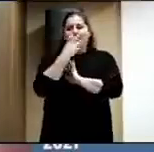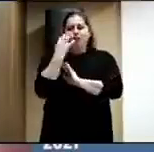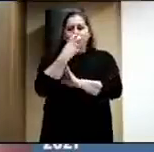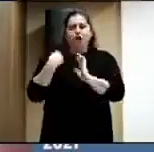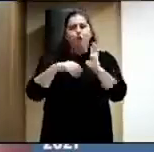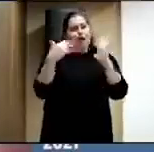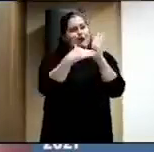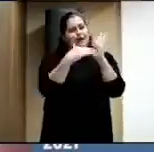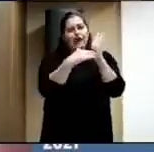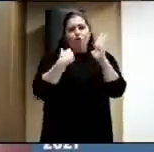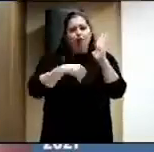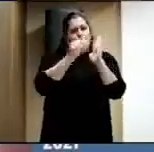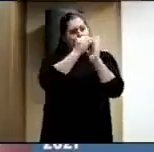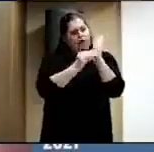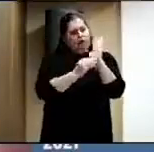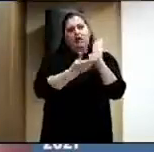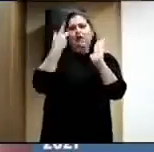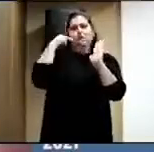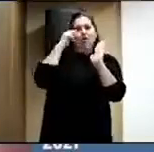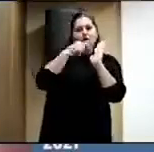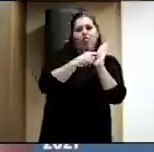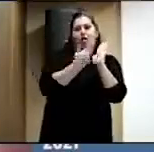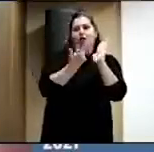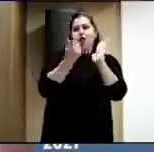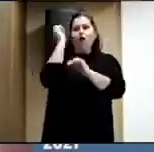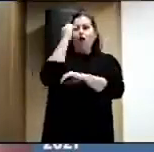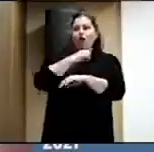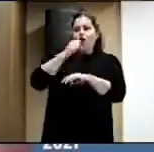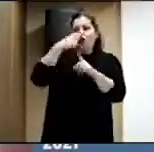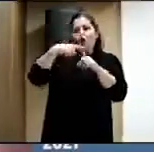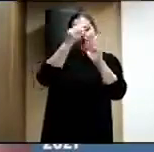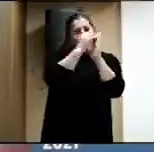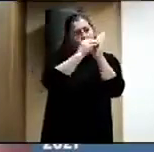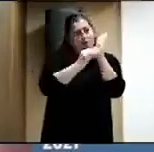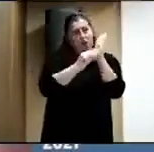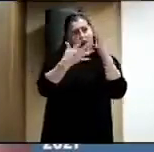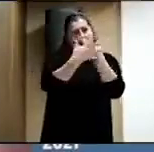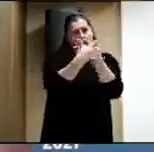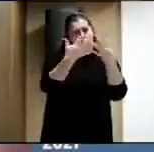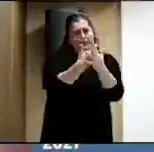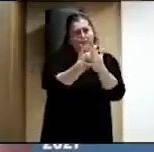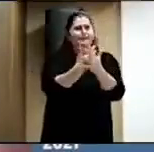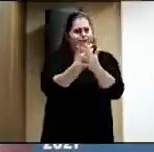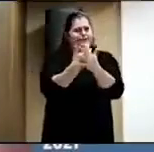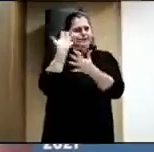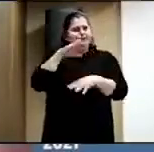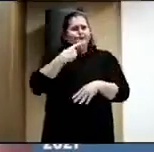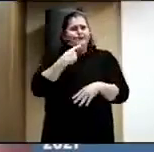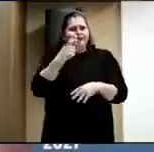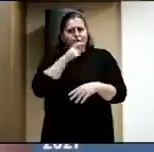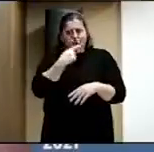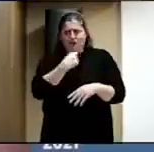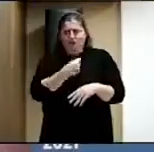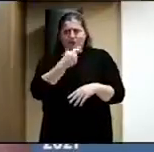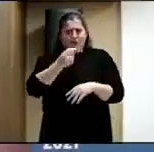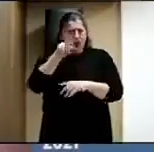ponentes y de experiencias y de referentes, pues, bueno, pues no es fácil. Así que, nada, ese agradecimiento. Gracias, Diego.